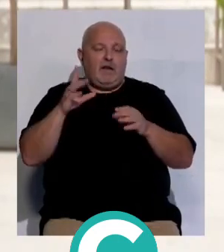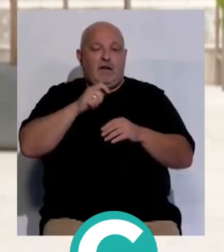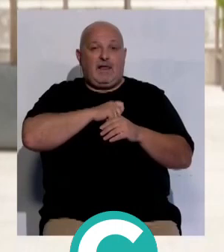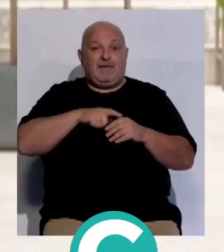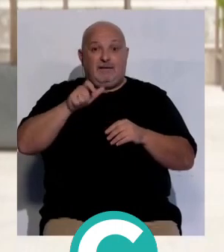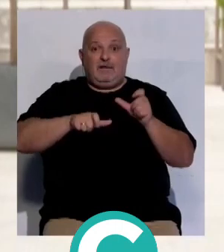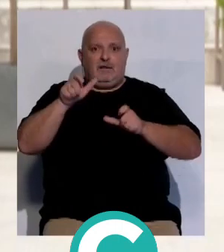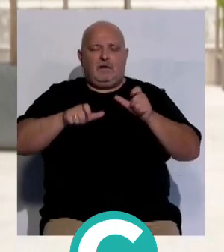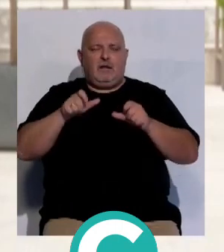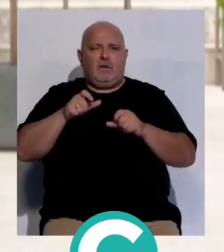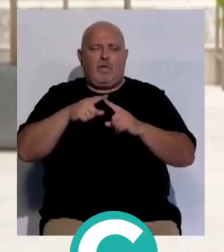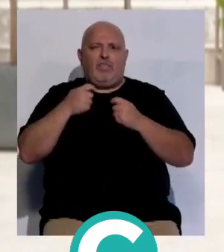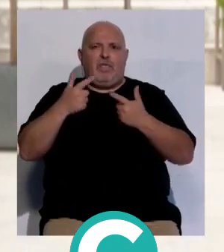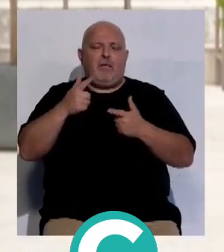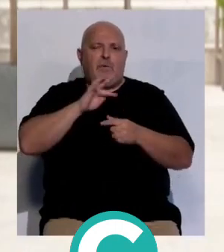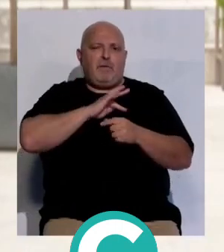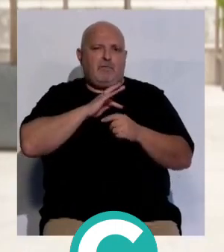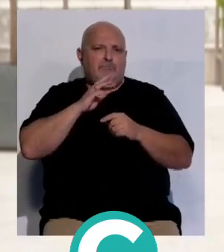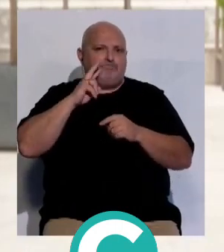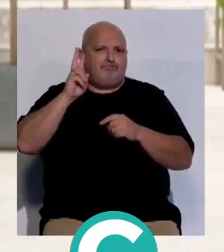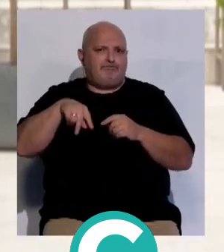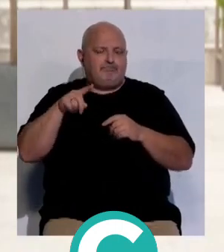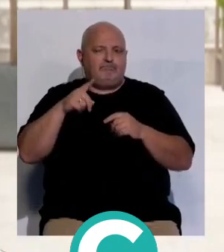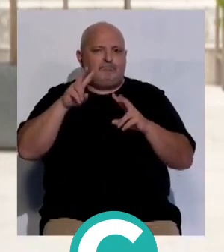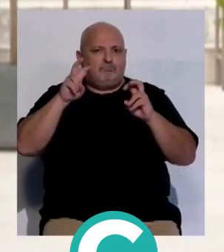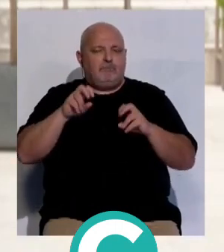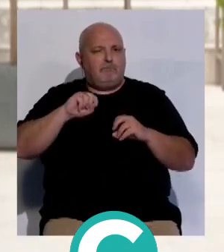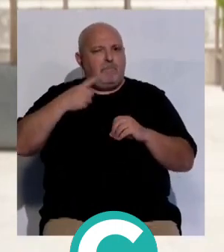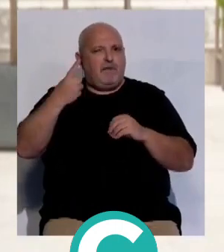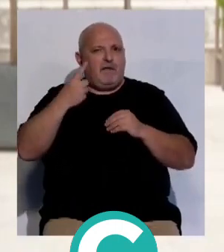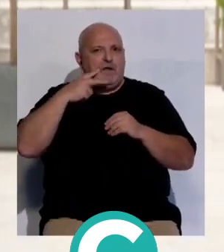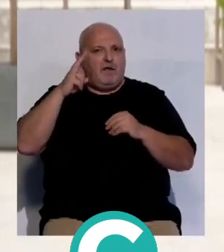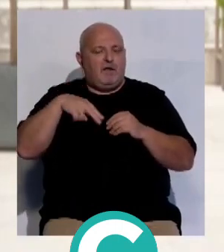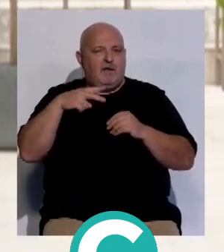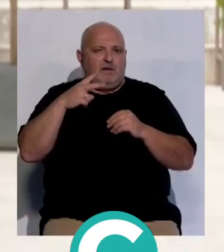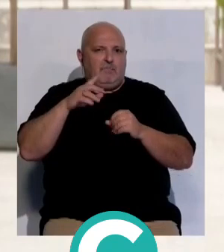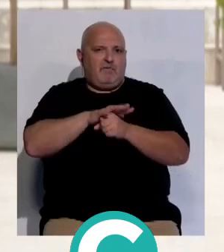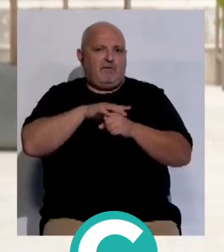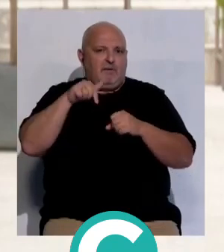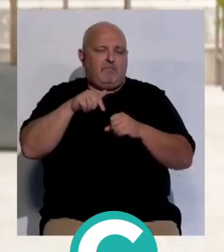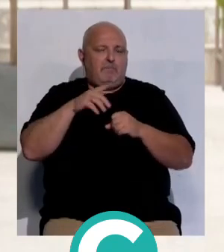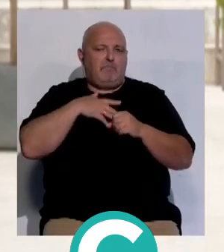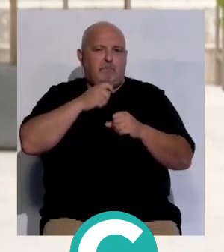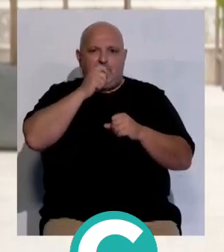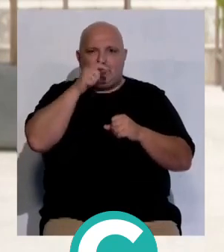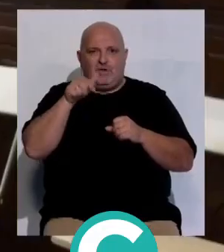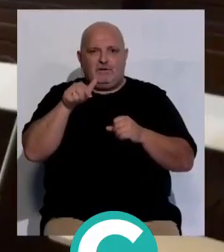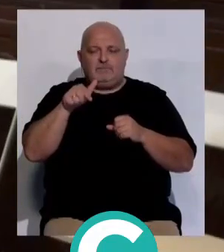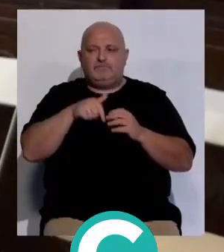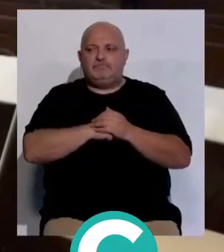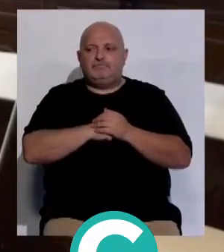los gaditanos y gaditanas van a premiar la propuesta que es por cierto la primera que se conoce en esta provincia la del Partido Socialista